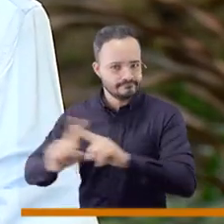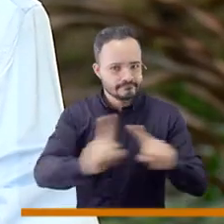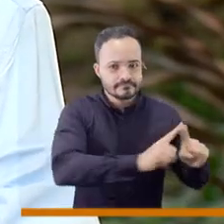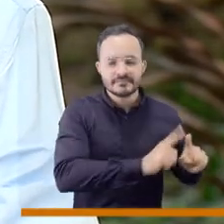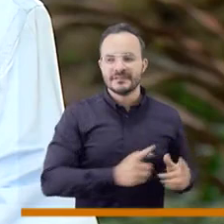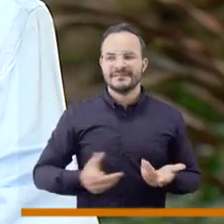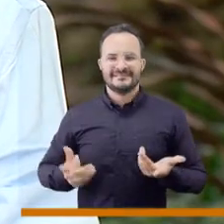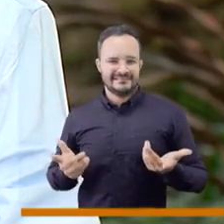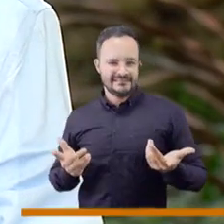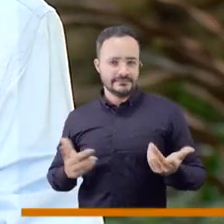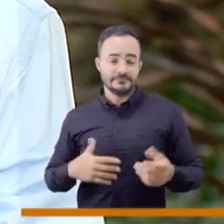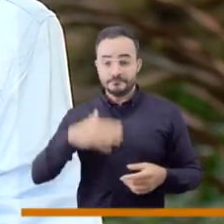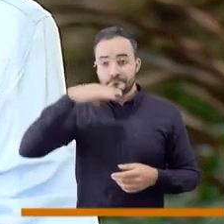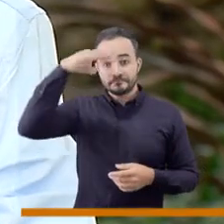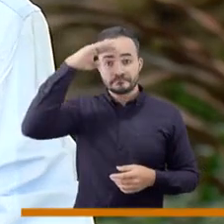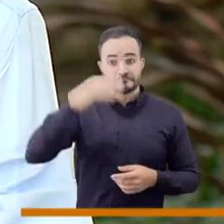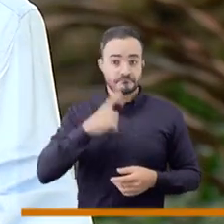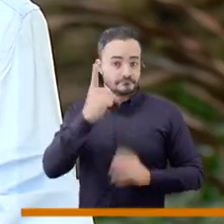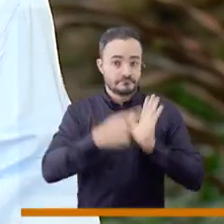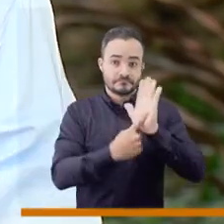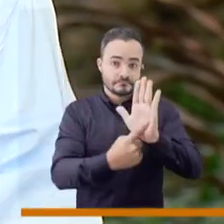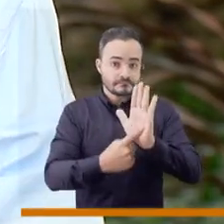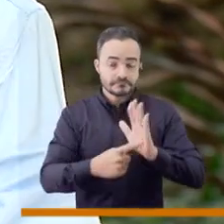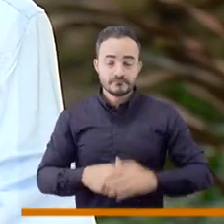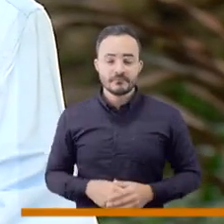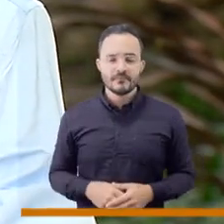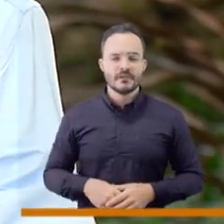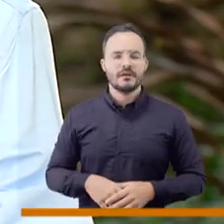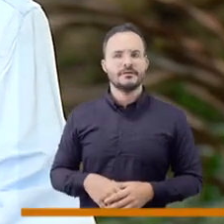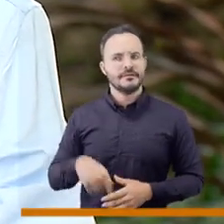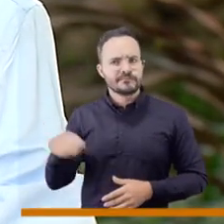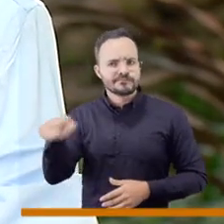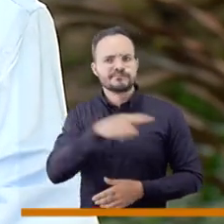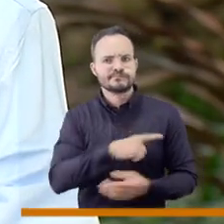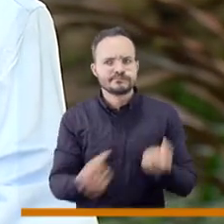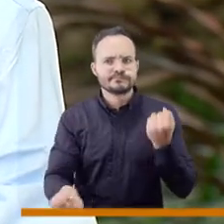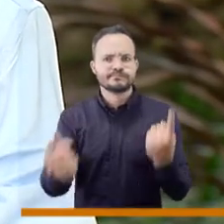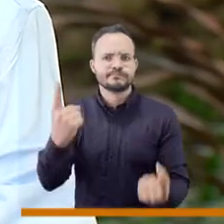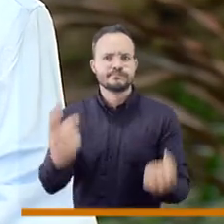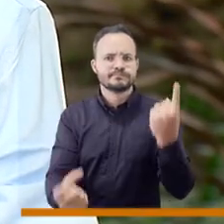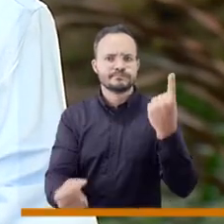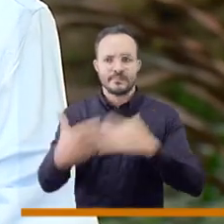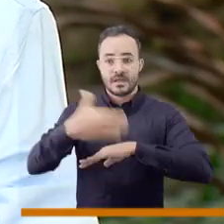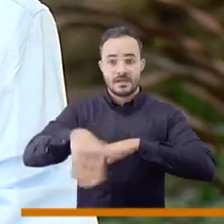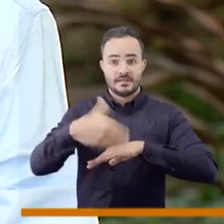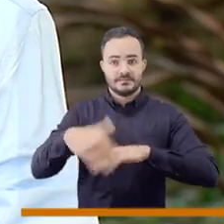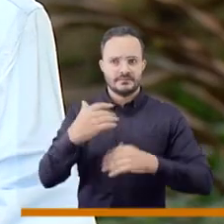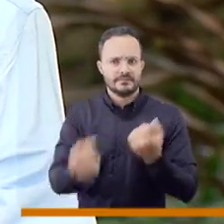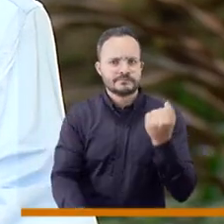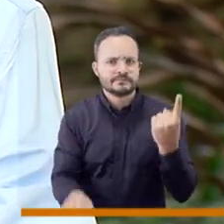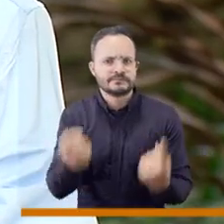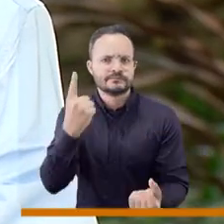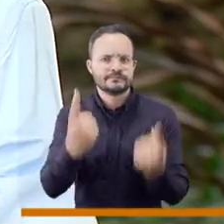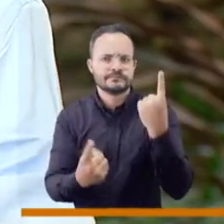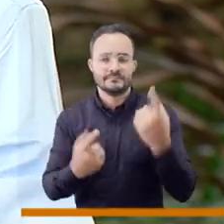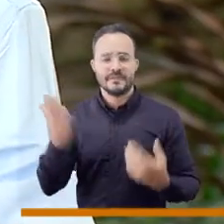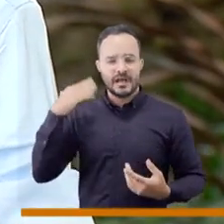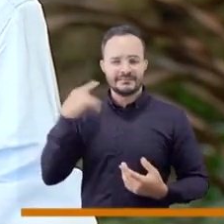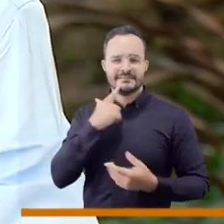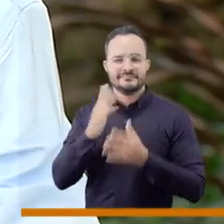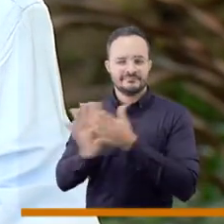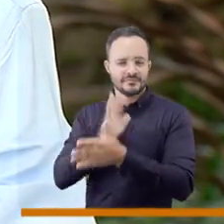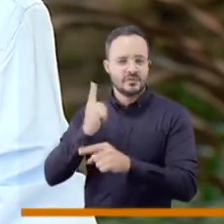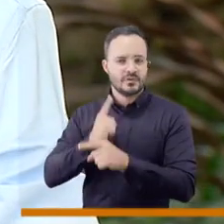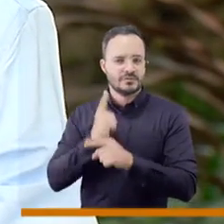diferenciada que enfrente cada una de las situaciones. En Medellín, por ejemplo, una población que empieza a aparecer mucho en calle, que había,